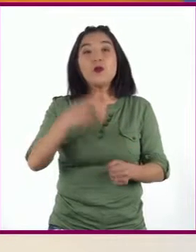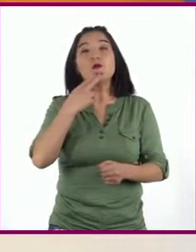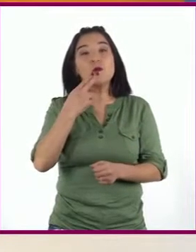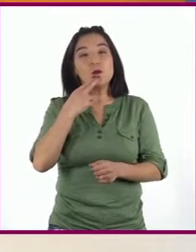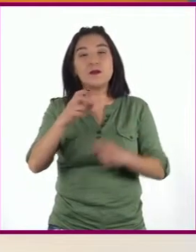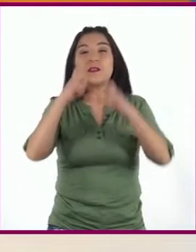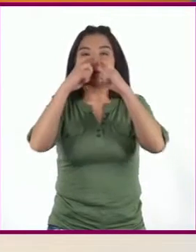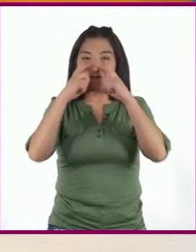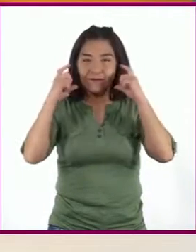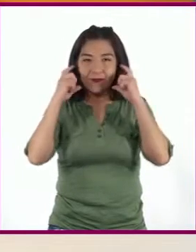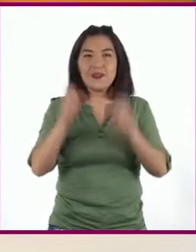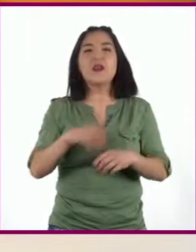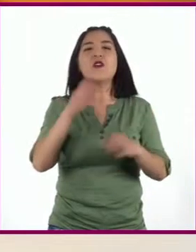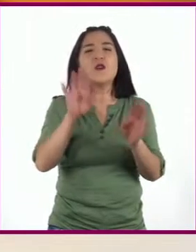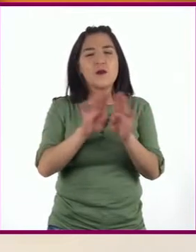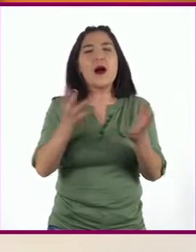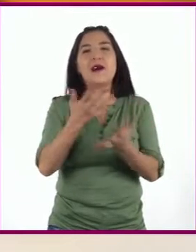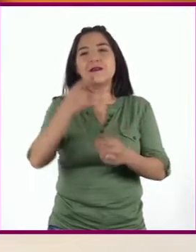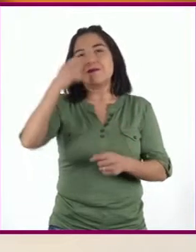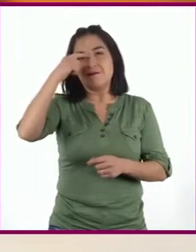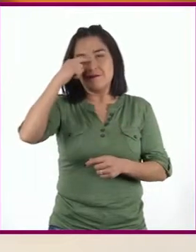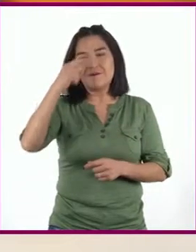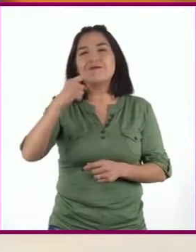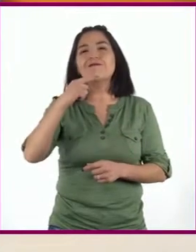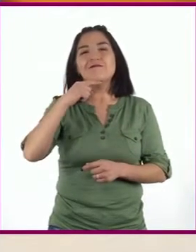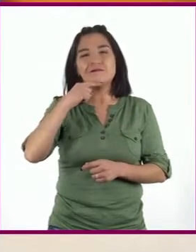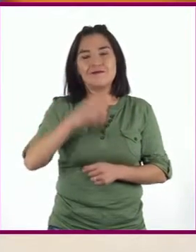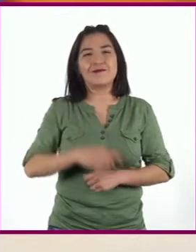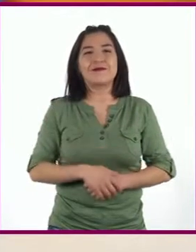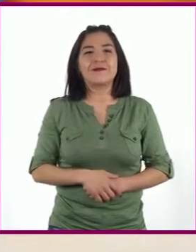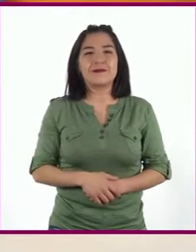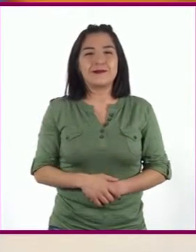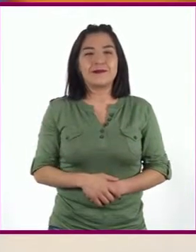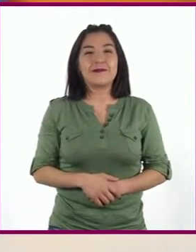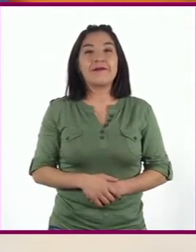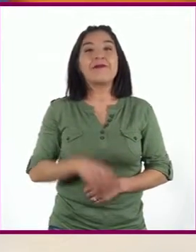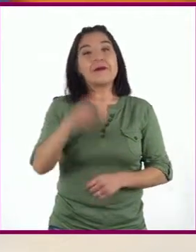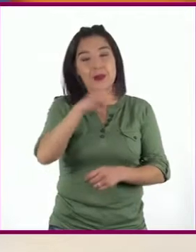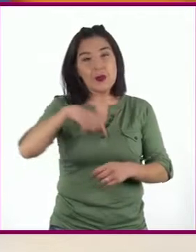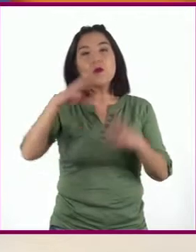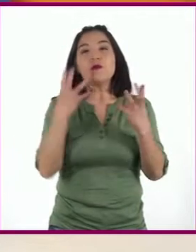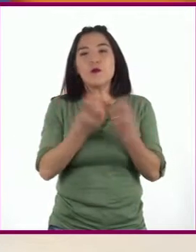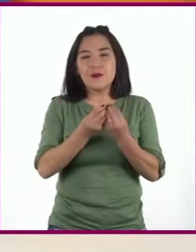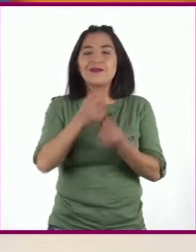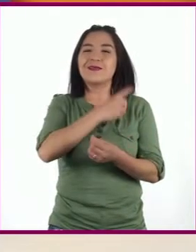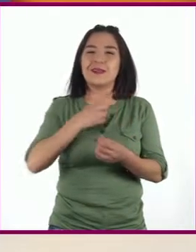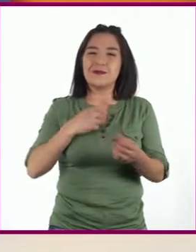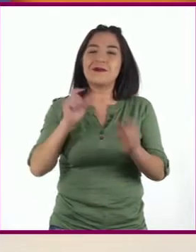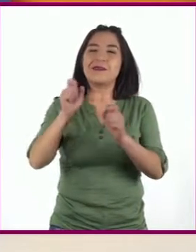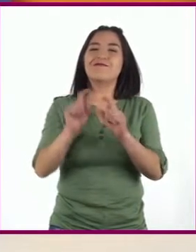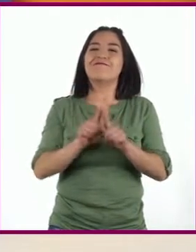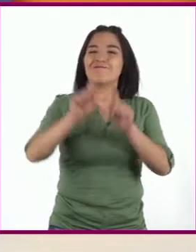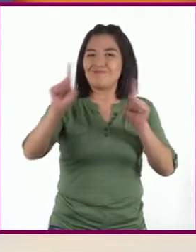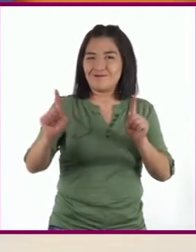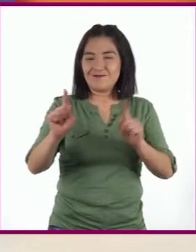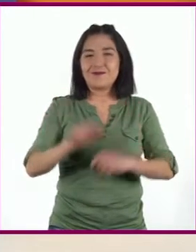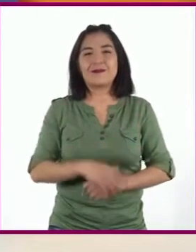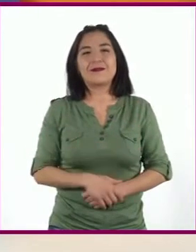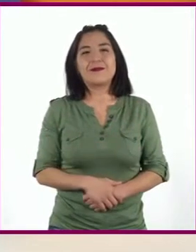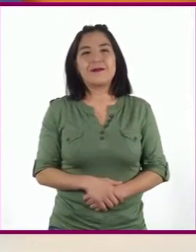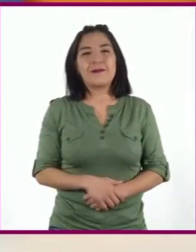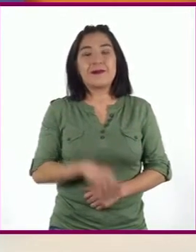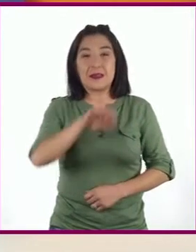¡Suscríbete al canal! Y aunque juntos, guardar y pedir la sana distancia.